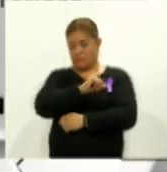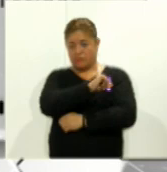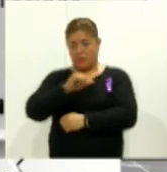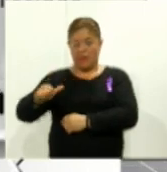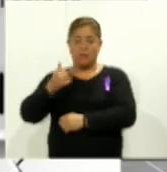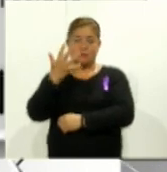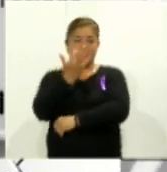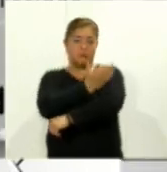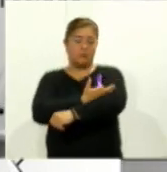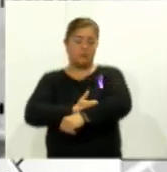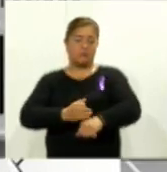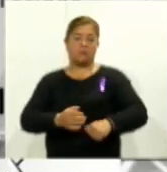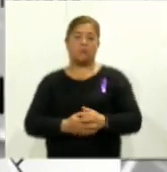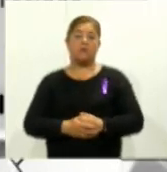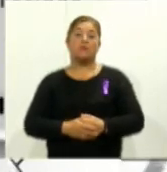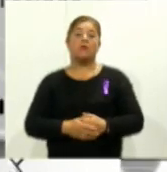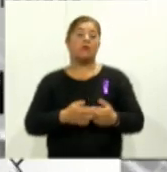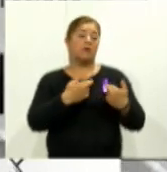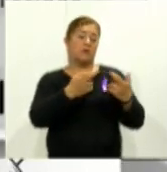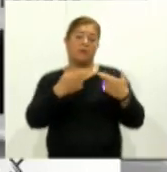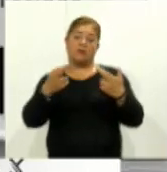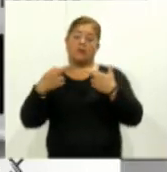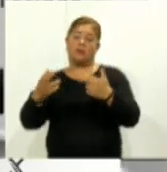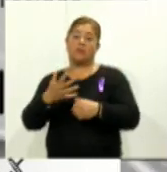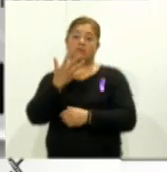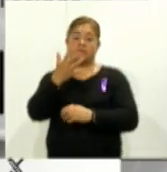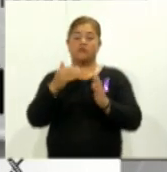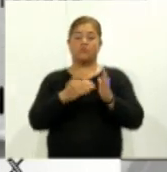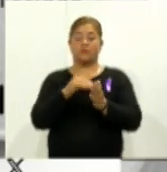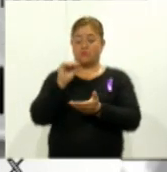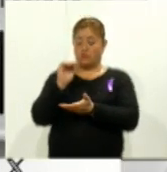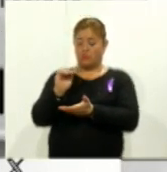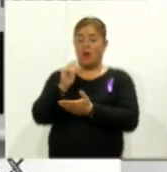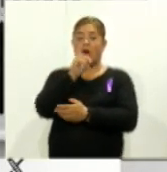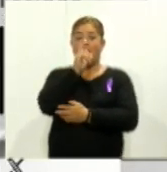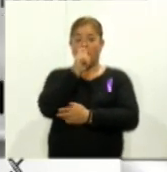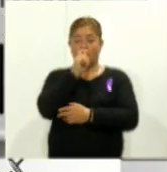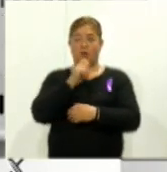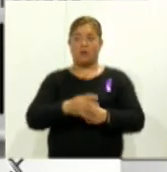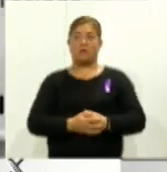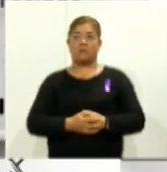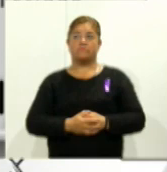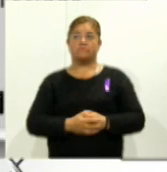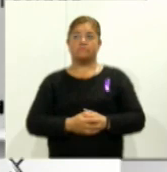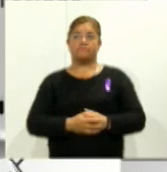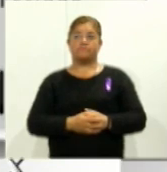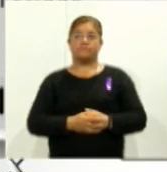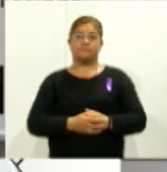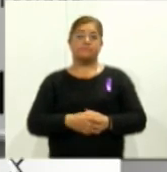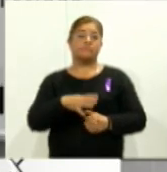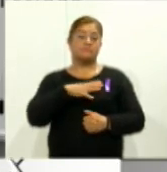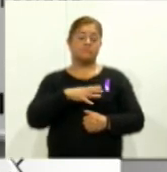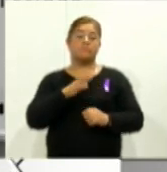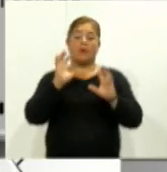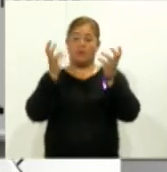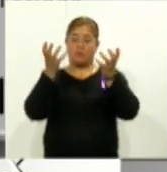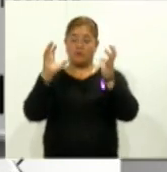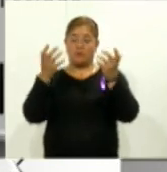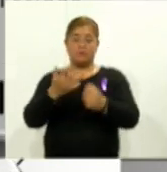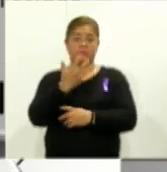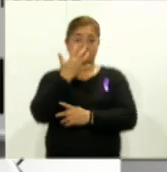17 horas. Se repartieron 5.000 botellas de agua. Tuvimos 5 ambulancias